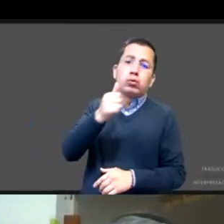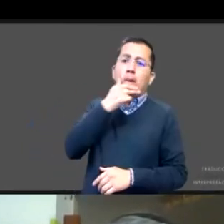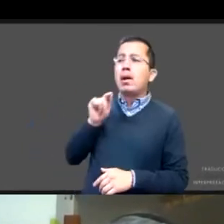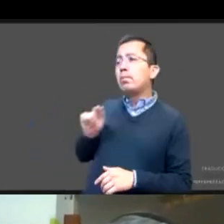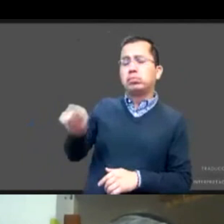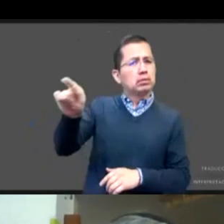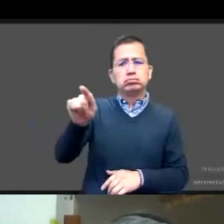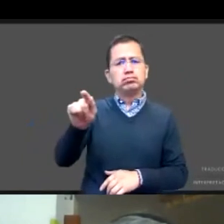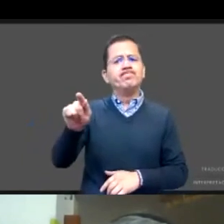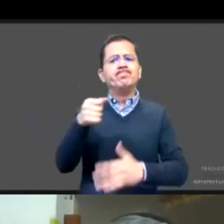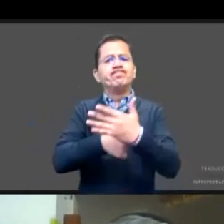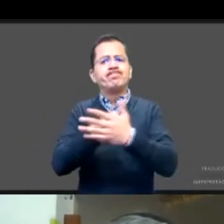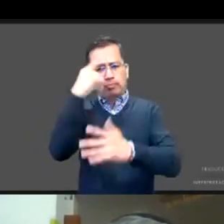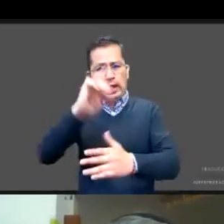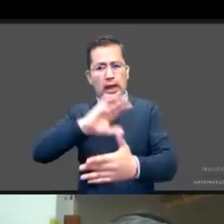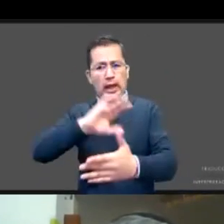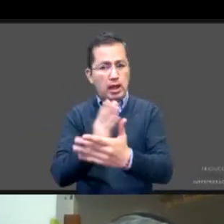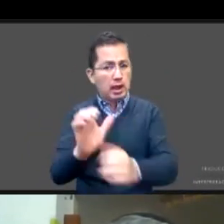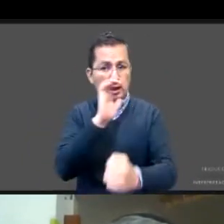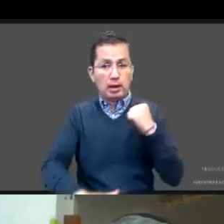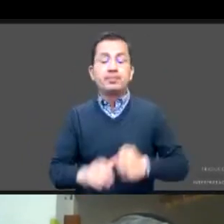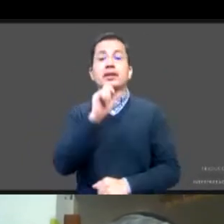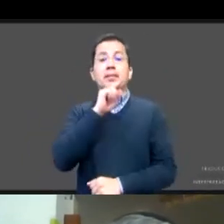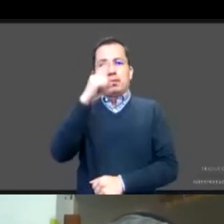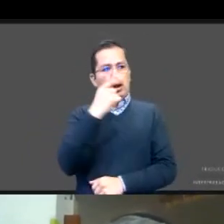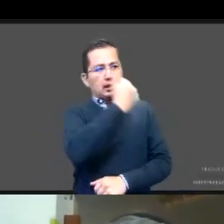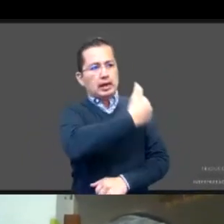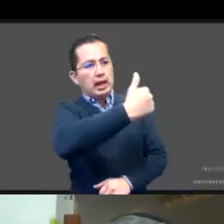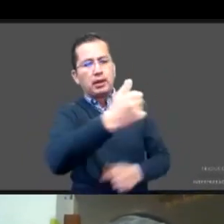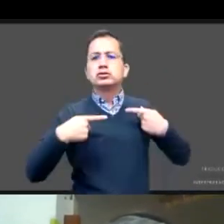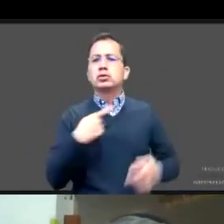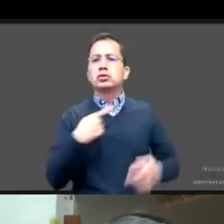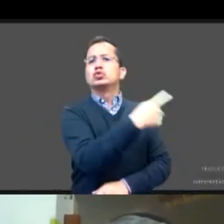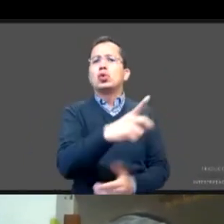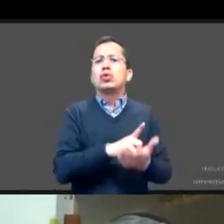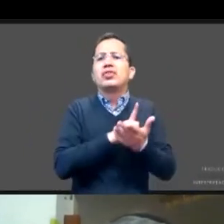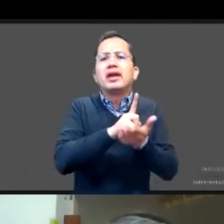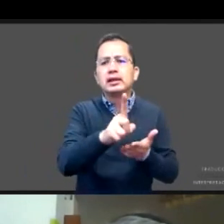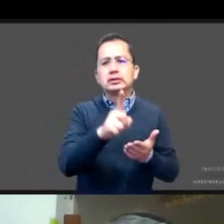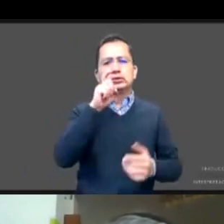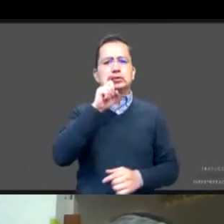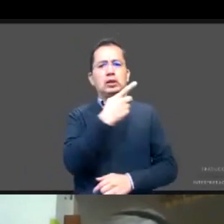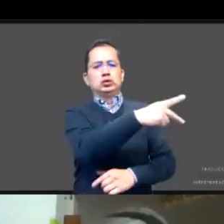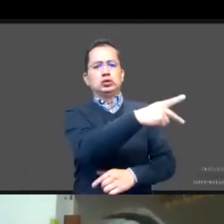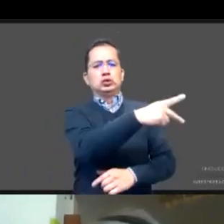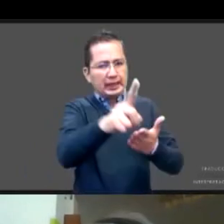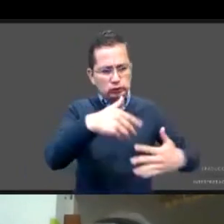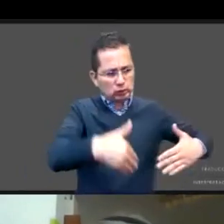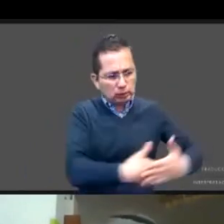nuestros derechos sexuales y reproductivos, pero a facilitar el ejercicio de los derechos sexuales y reproductivos de nuestras parejas,